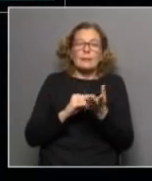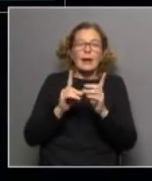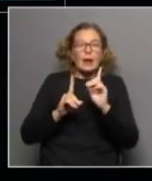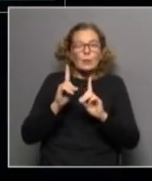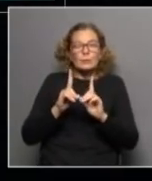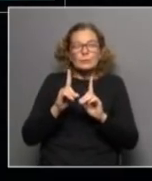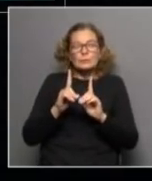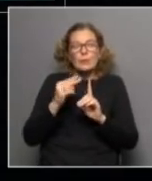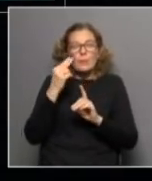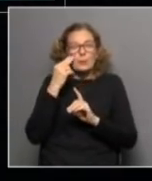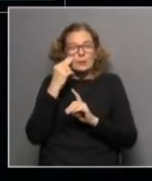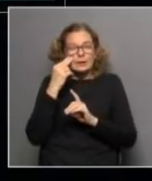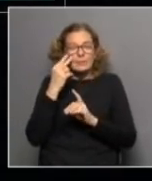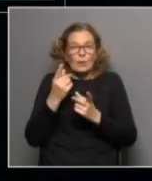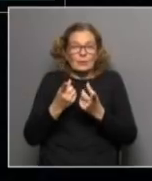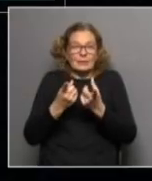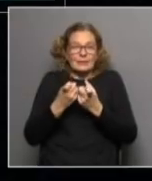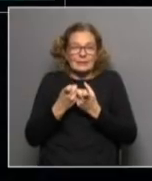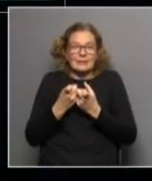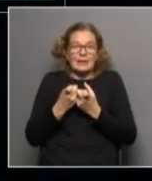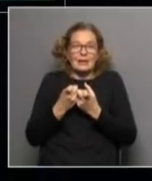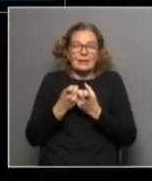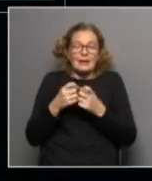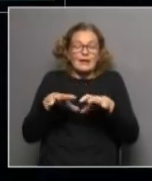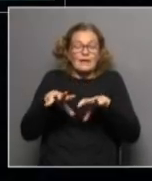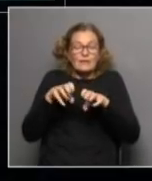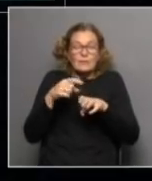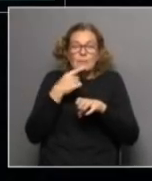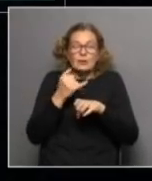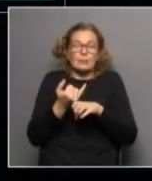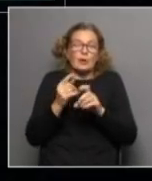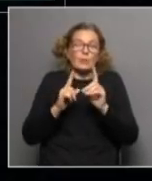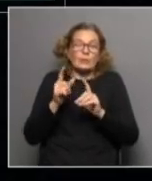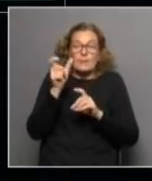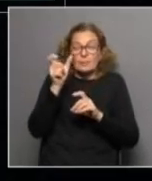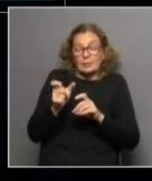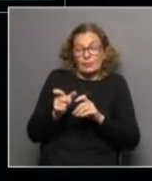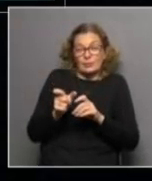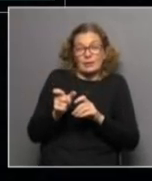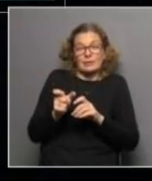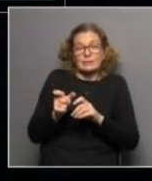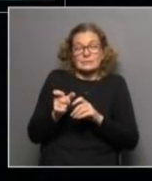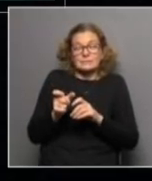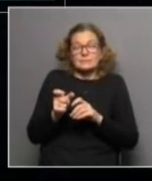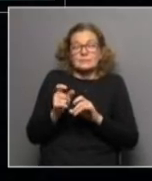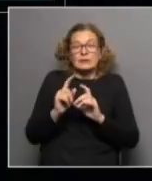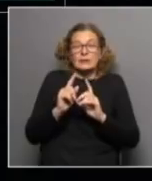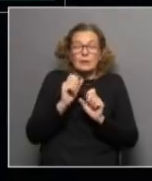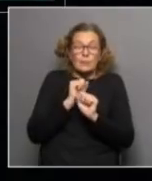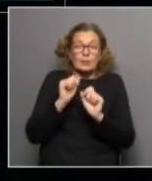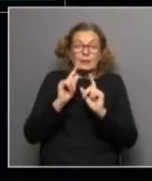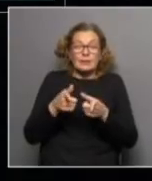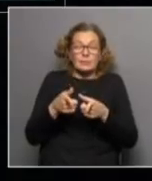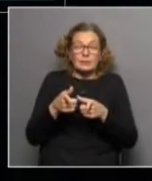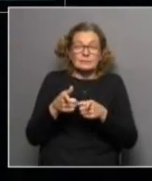problemas o algunas necesidades que están viviendo algunas ciudadanas y ciudadanos y que puedan también